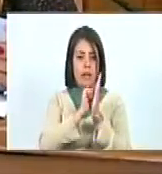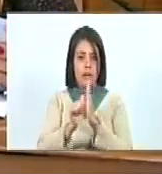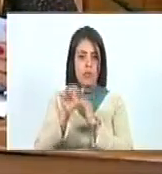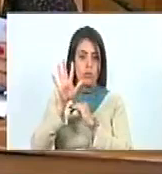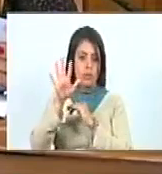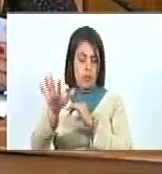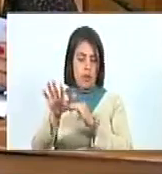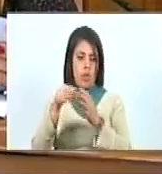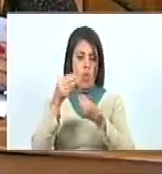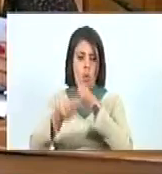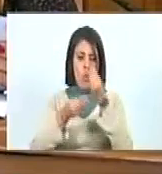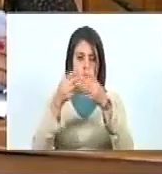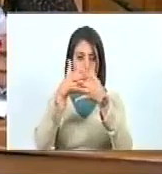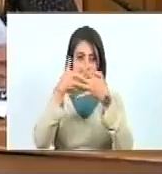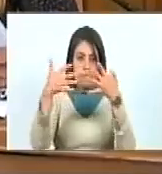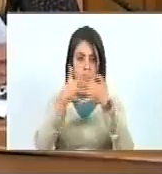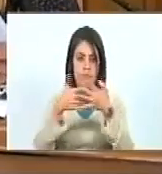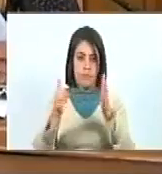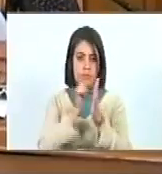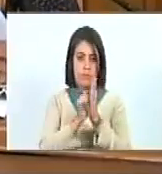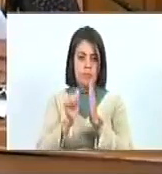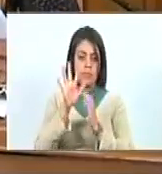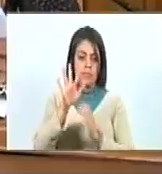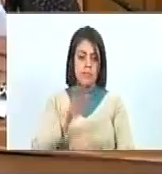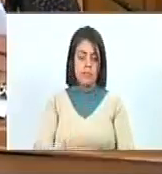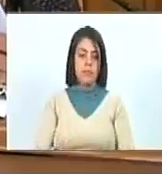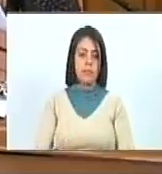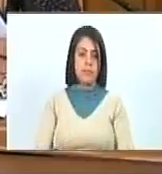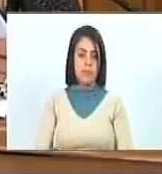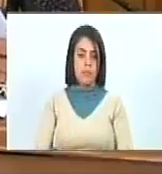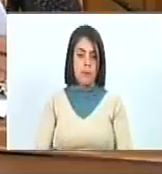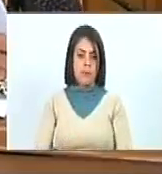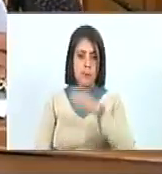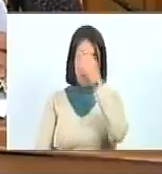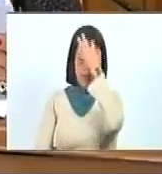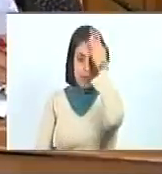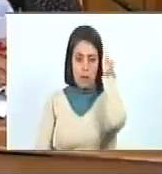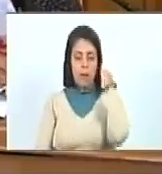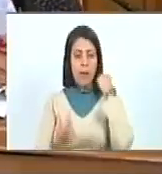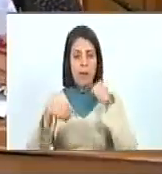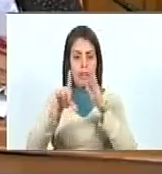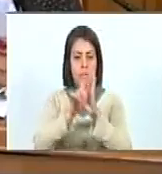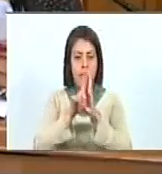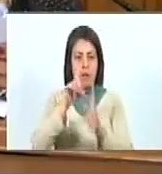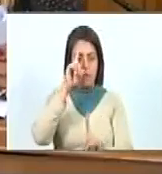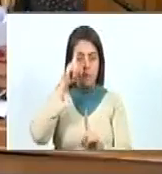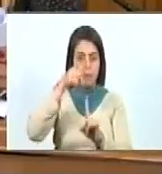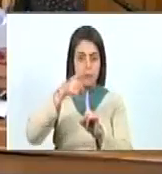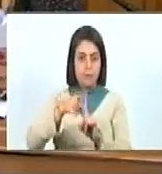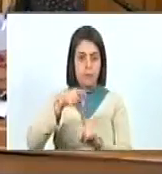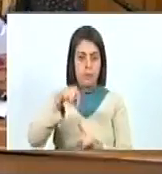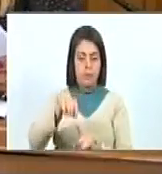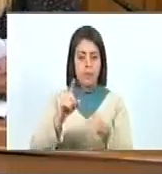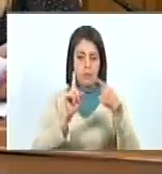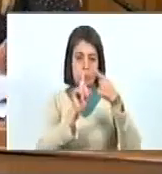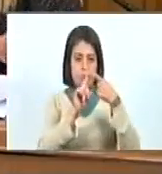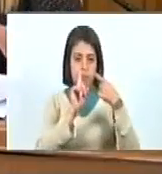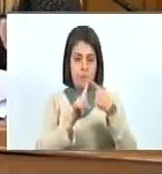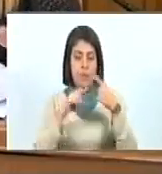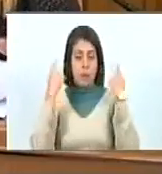redactado de la siguiente manera. Artículo 5. Esta ley tiene como finalidad, 1.